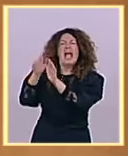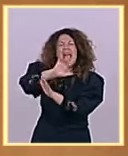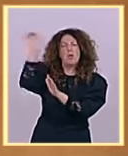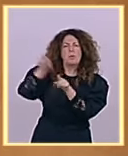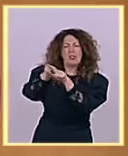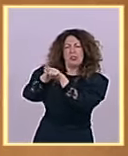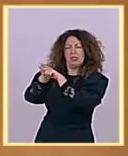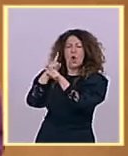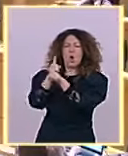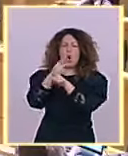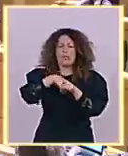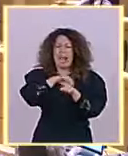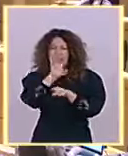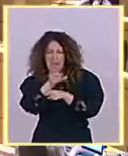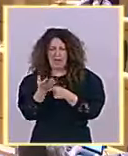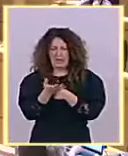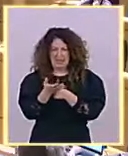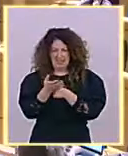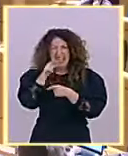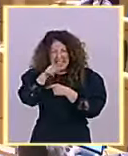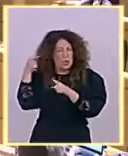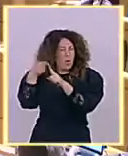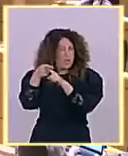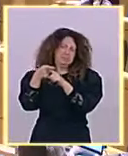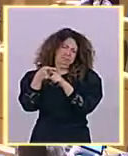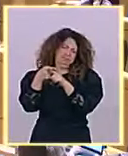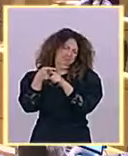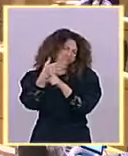de que no lleguen los fondos europeos.